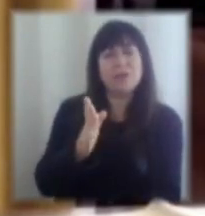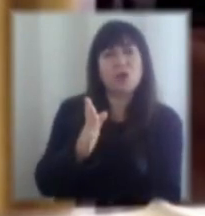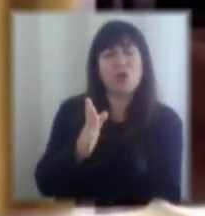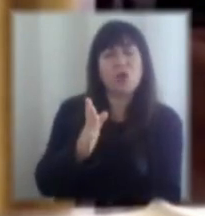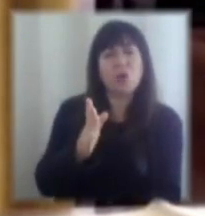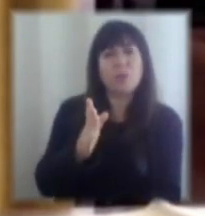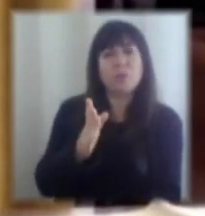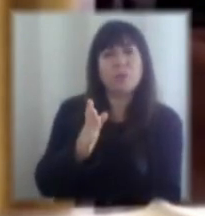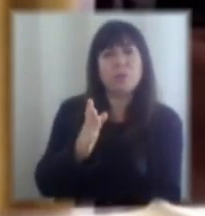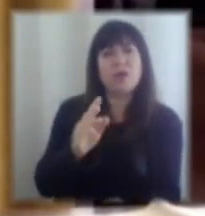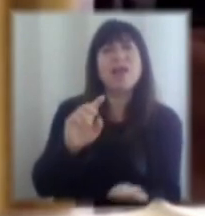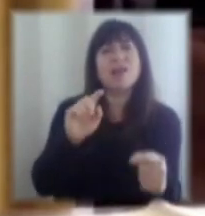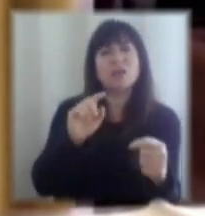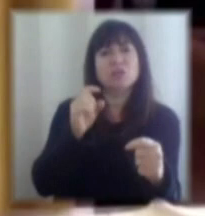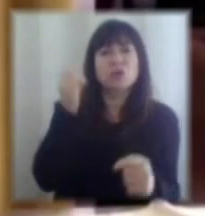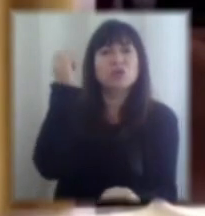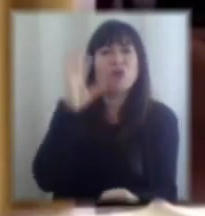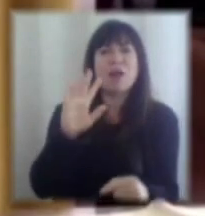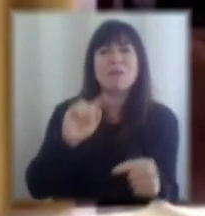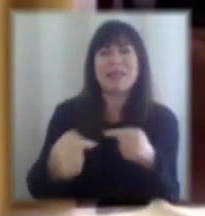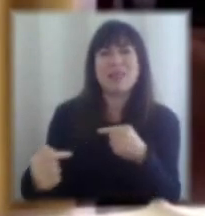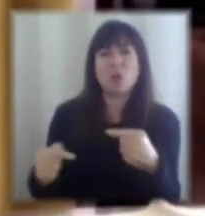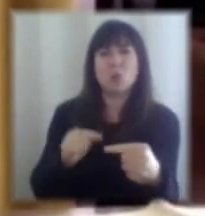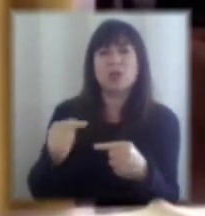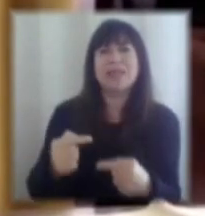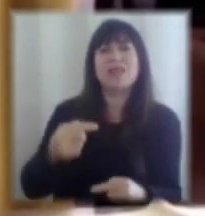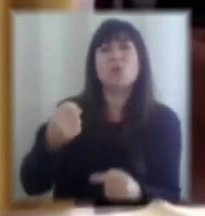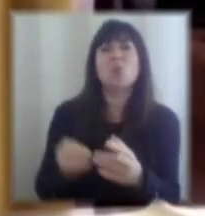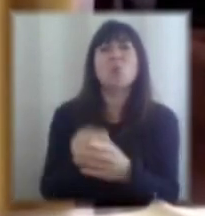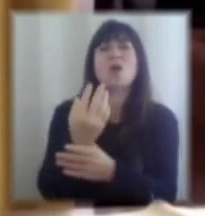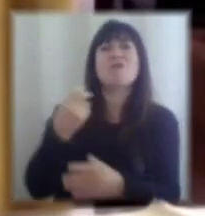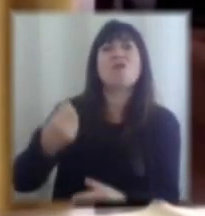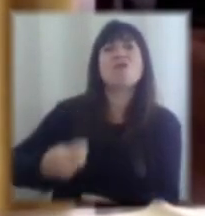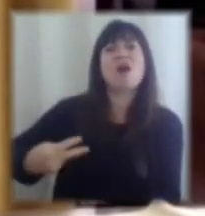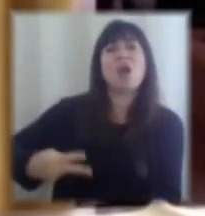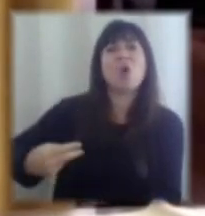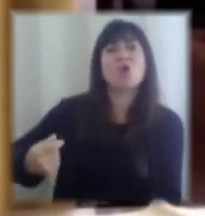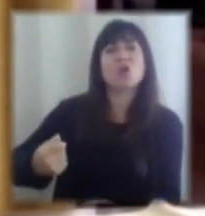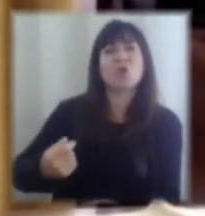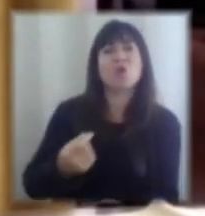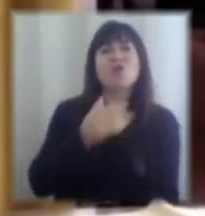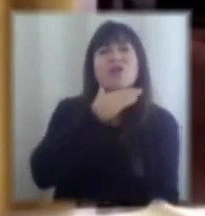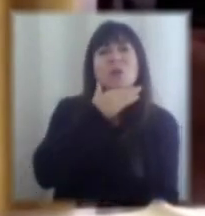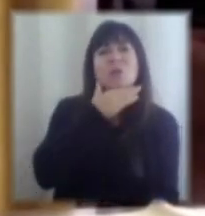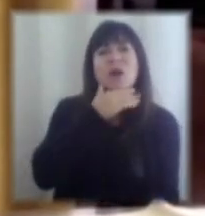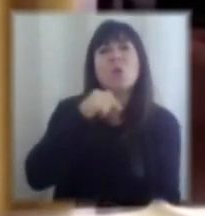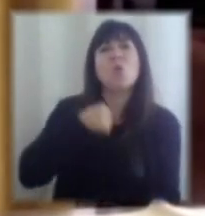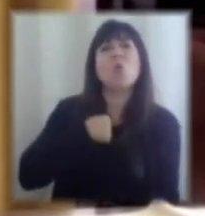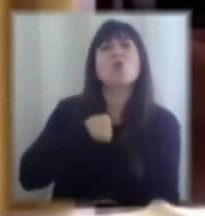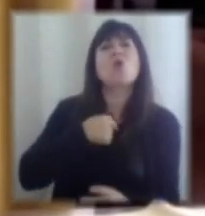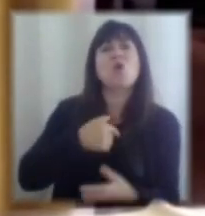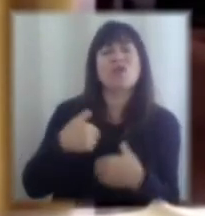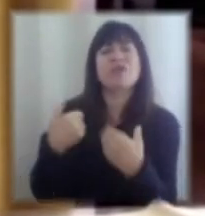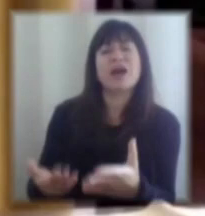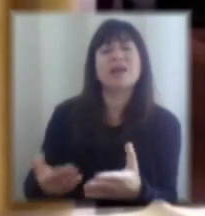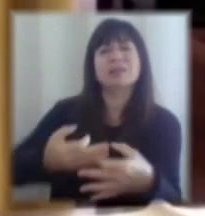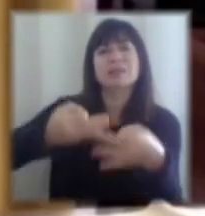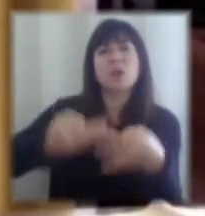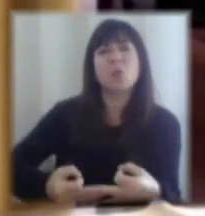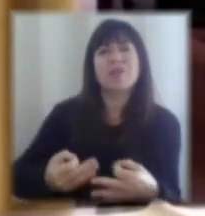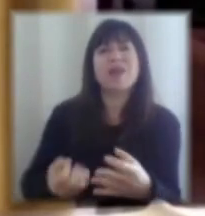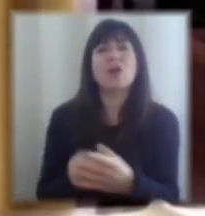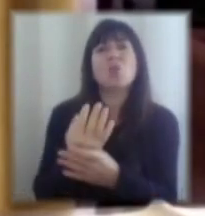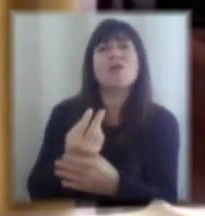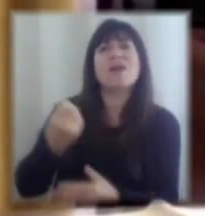valor, un nuevo valor de deuda, uno da certeza respecto a esa deuda o ese nuevo valor es un